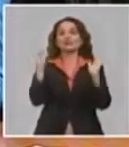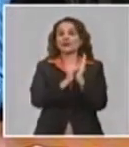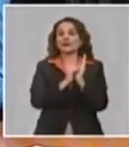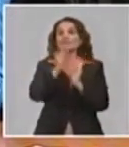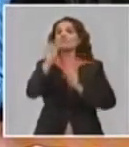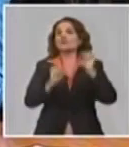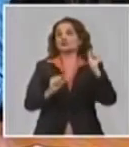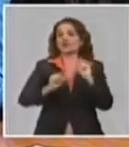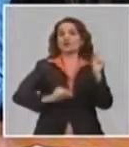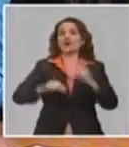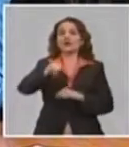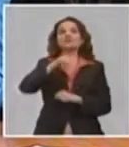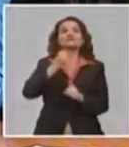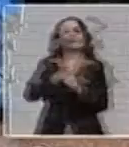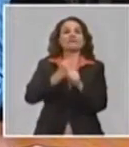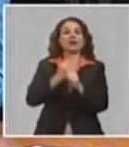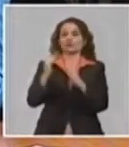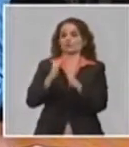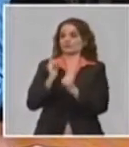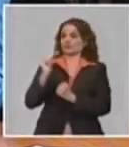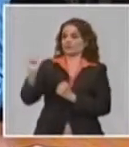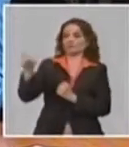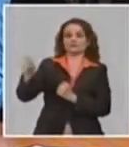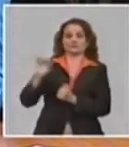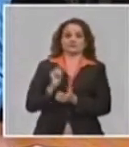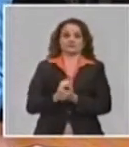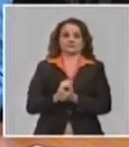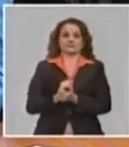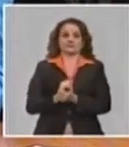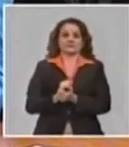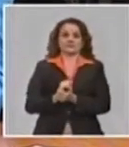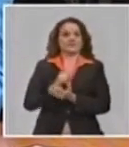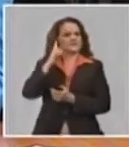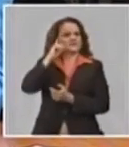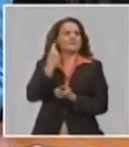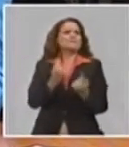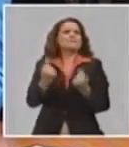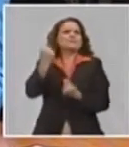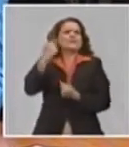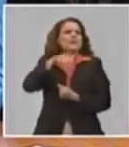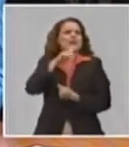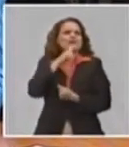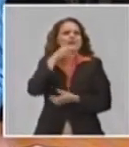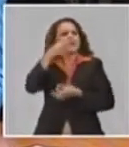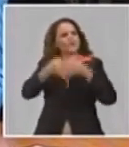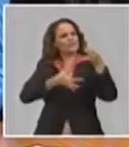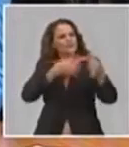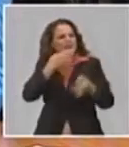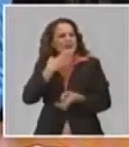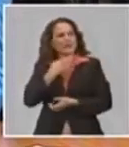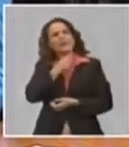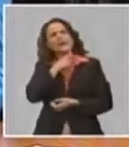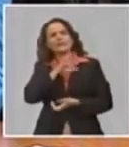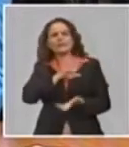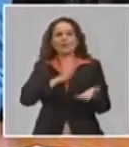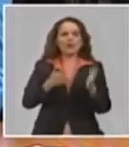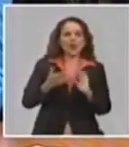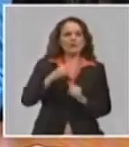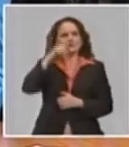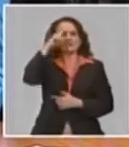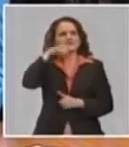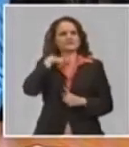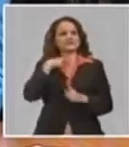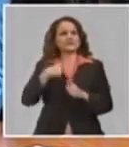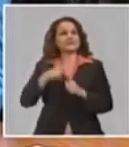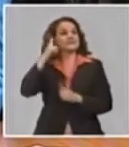hablamos la primera vez en la televisión al respecto, logramos que fue sobre el mes de septiembre del pasado año, habíamos logrado la